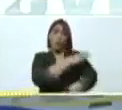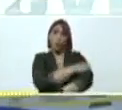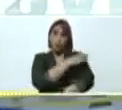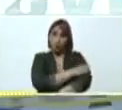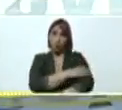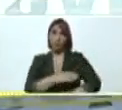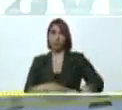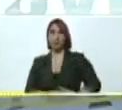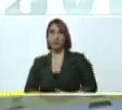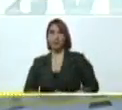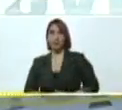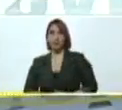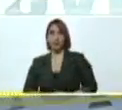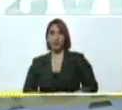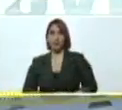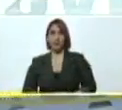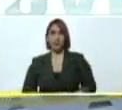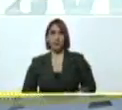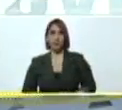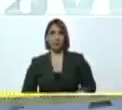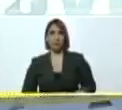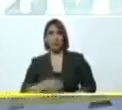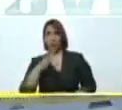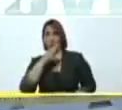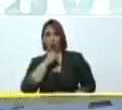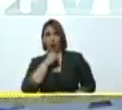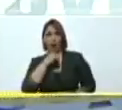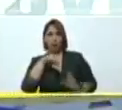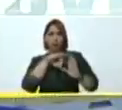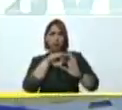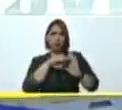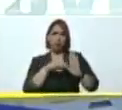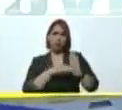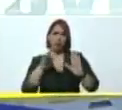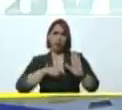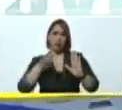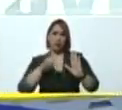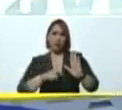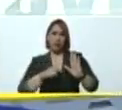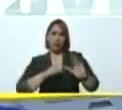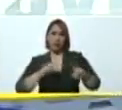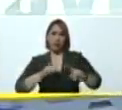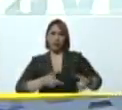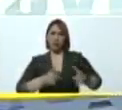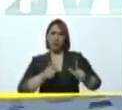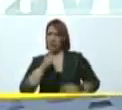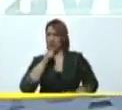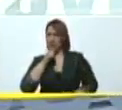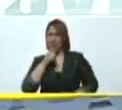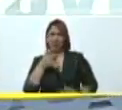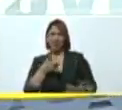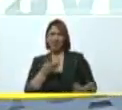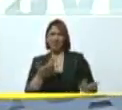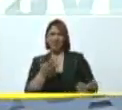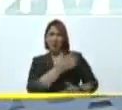oposición, no cuenta con las condiciones necesarias para su ejecución, ¿quién es ese sector de la oposición?